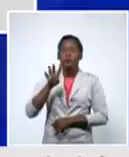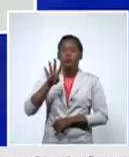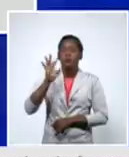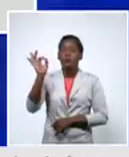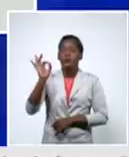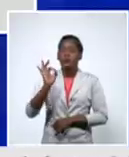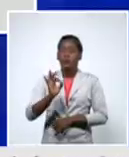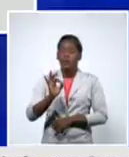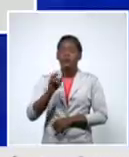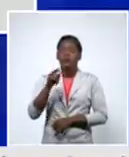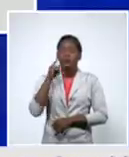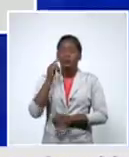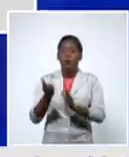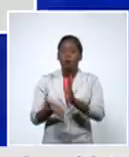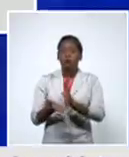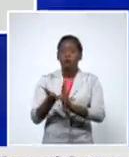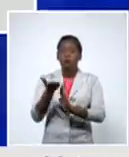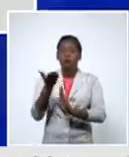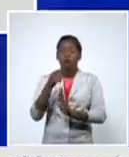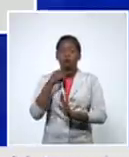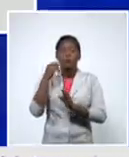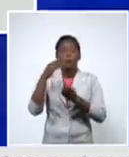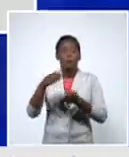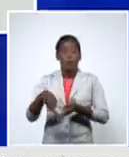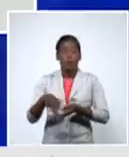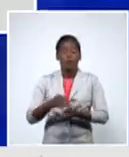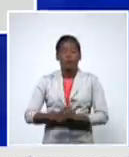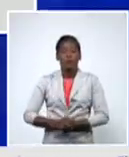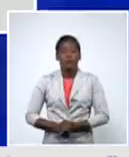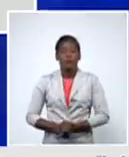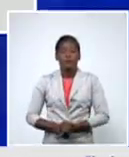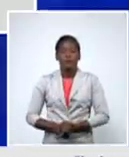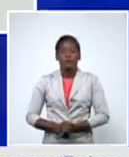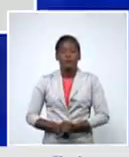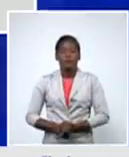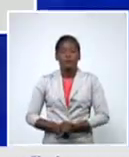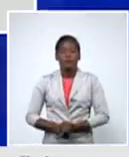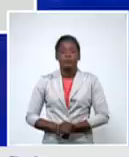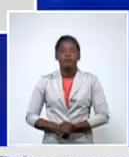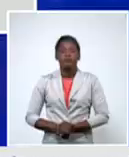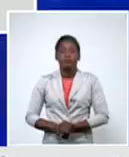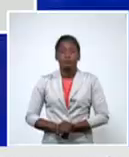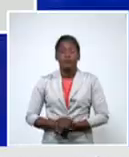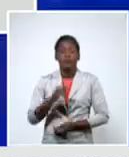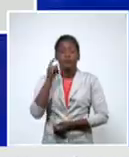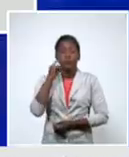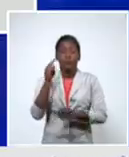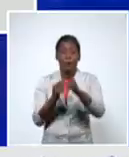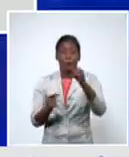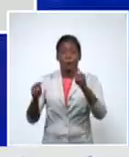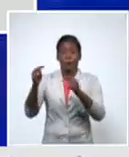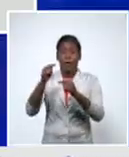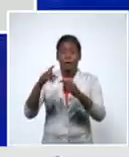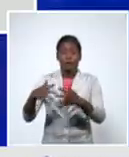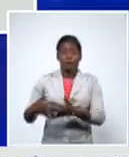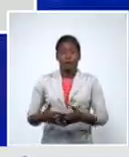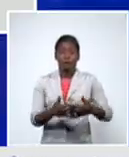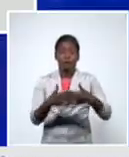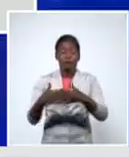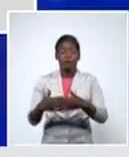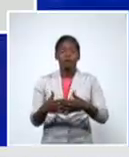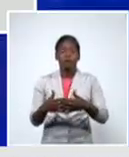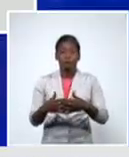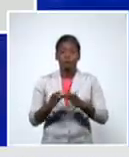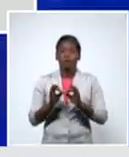una cifra elevada por encima muy por encima de Estados Unidos y Norteamérica que se había mantenido como el de mayor